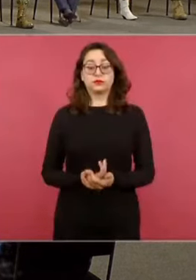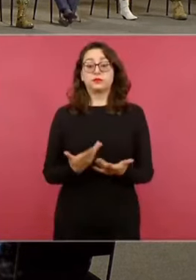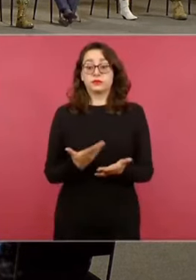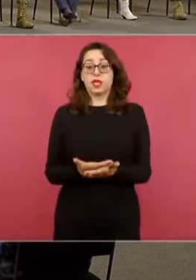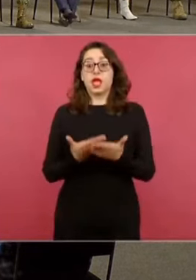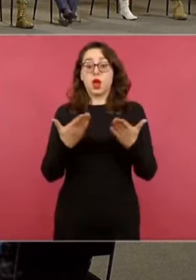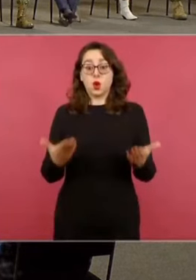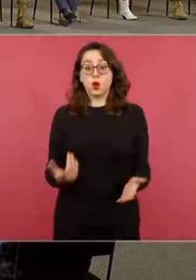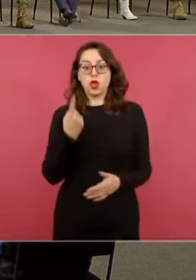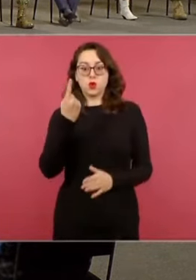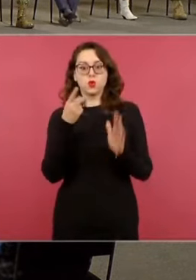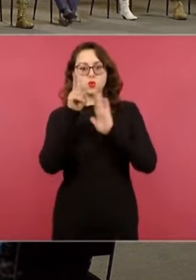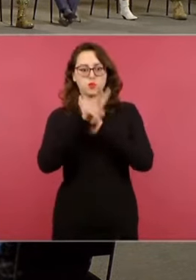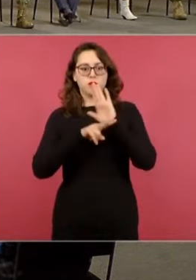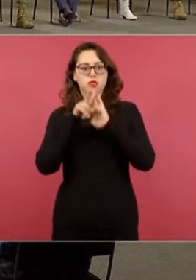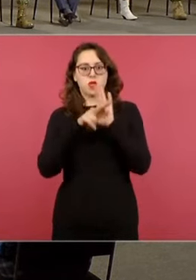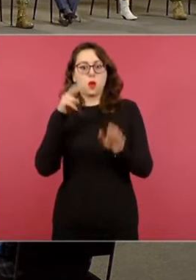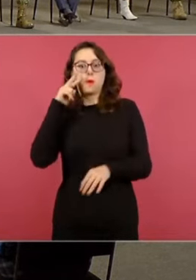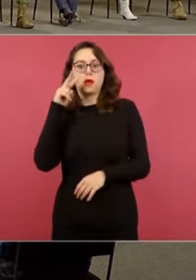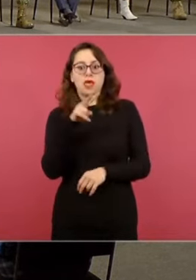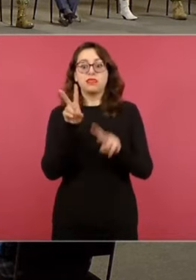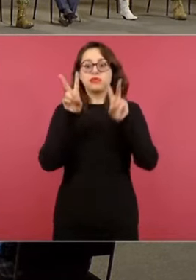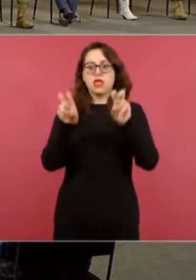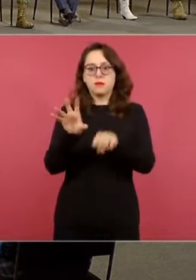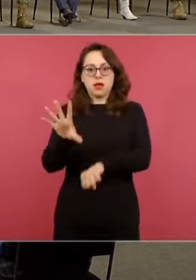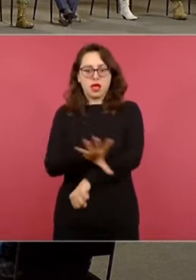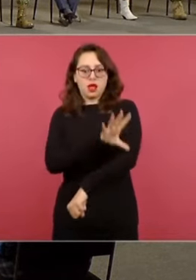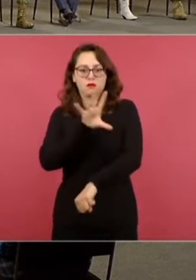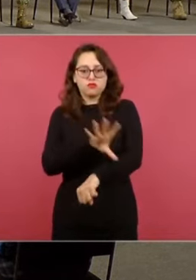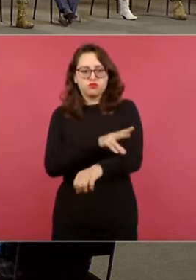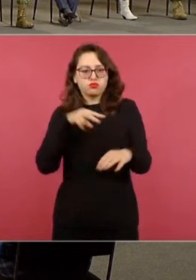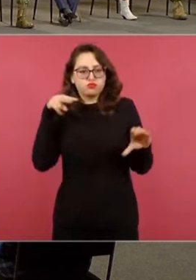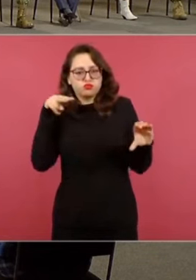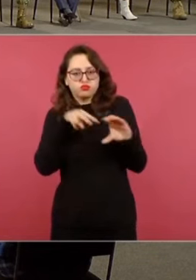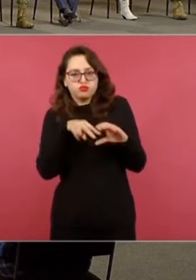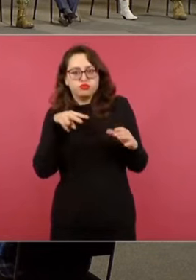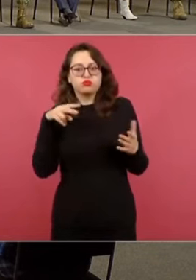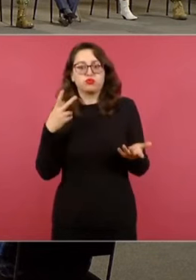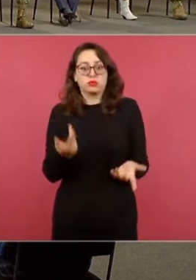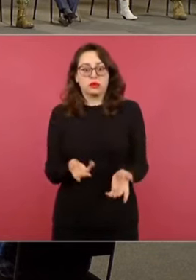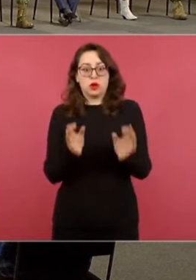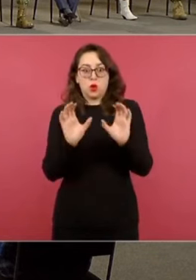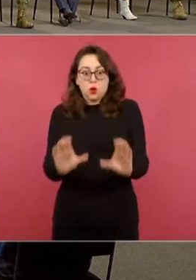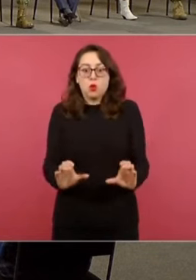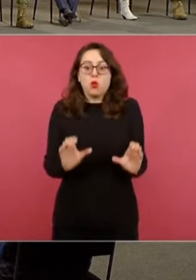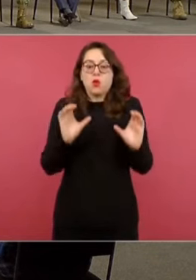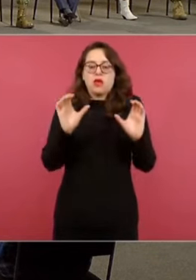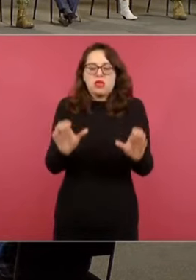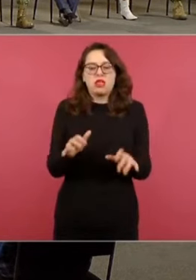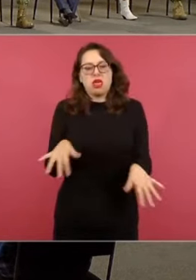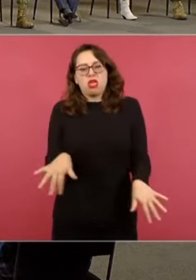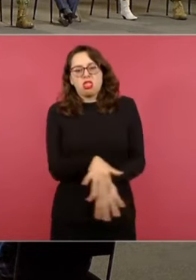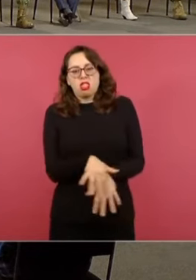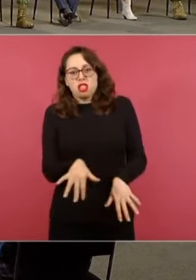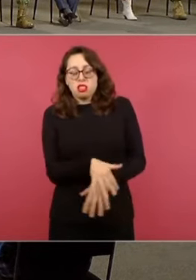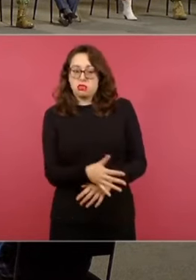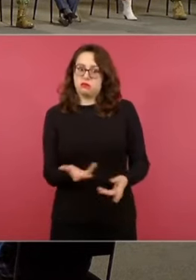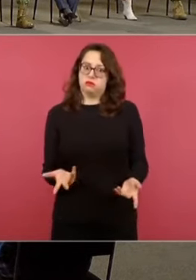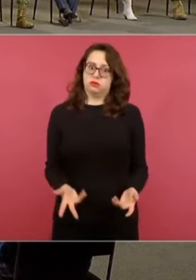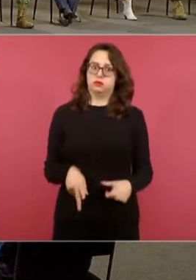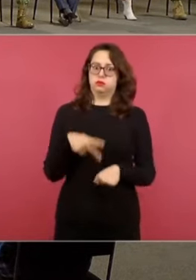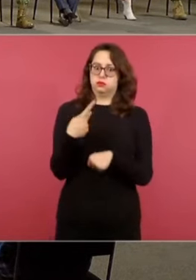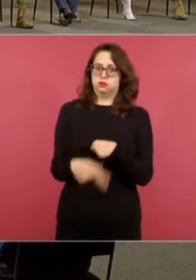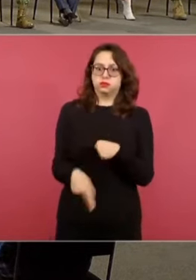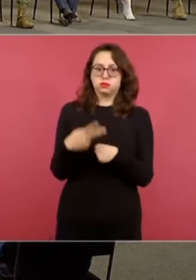pasada para evitar accidentes en casa. Es muy peligroso usar una clavija o un enchufe que no tenga la calidad